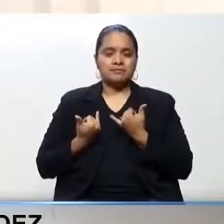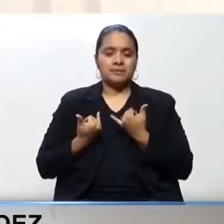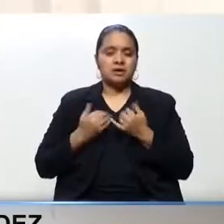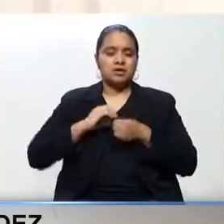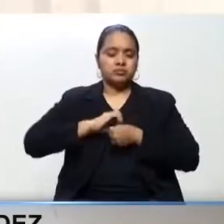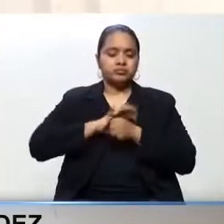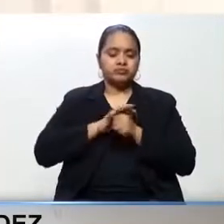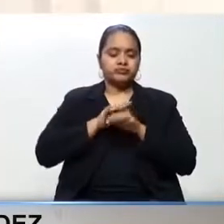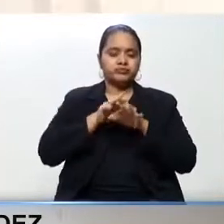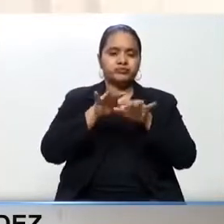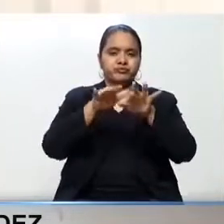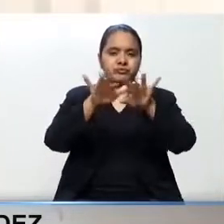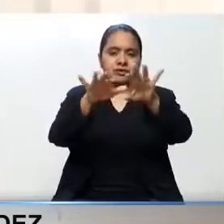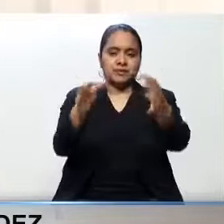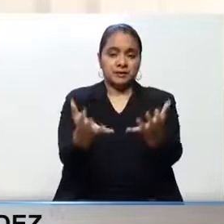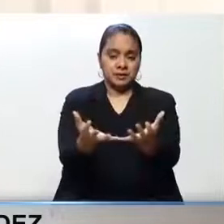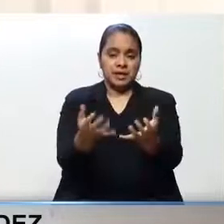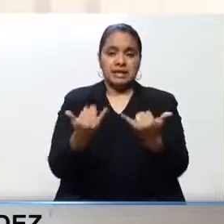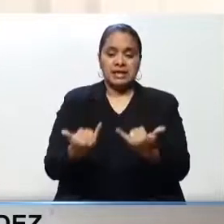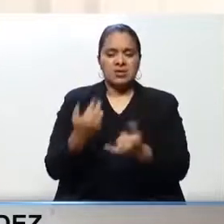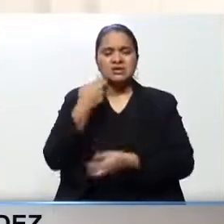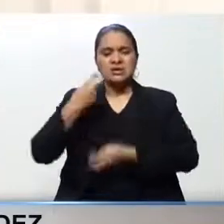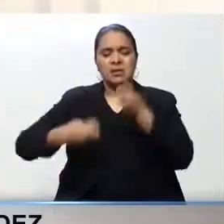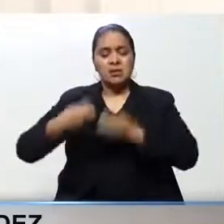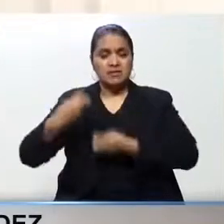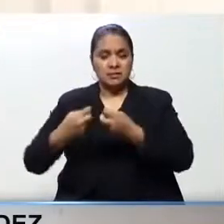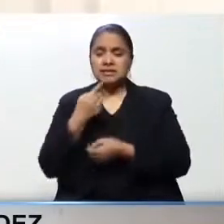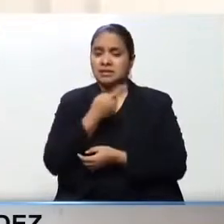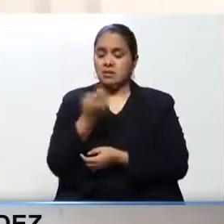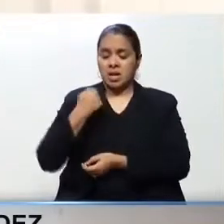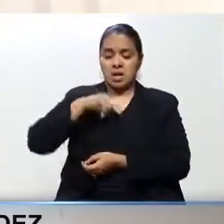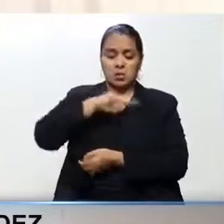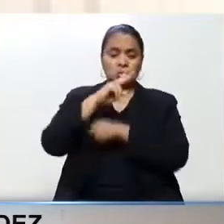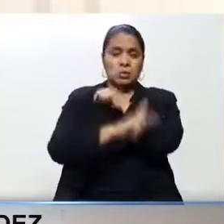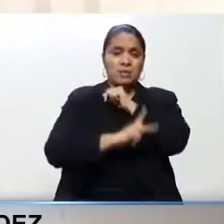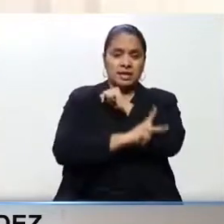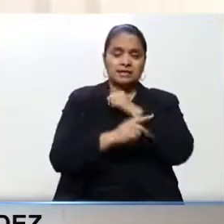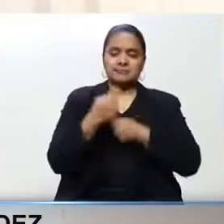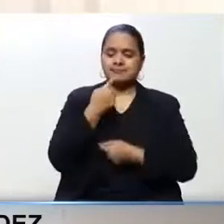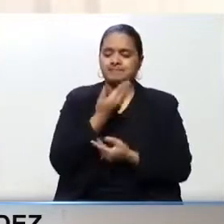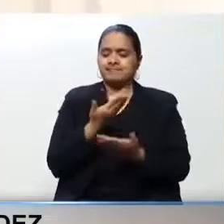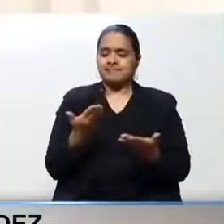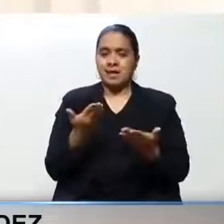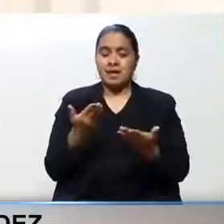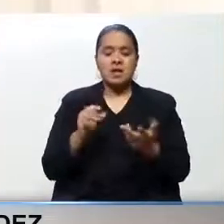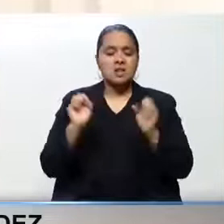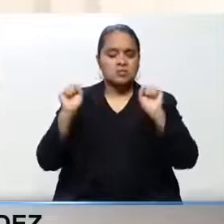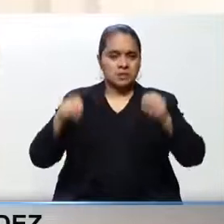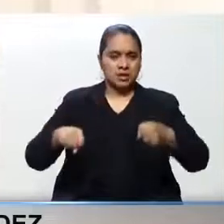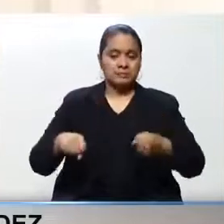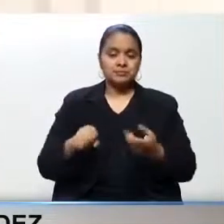presente y con el fin que las condiciones para nuestro país que nos permita transitar